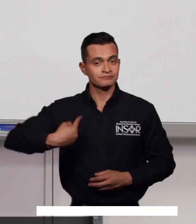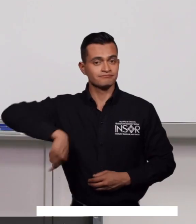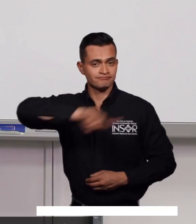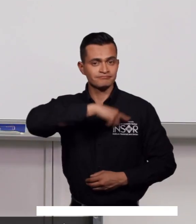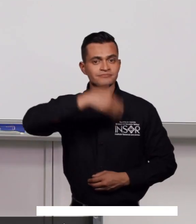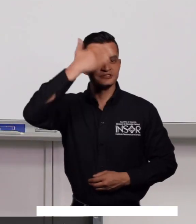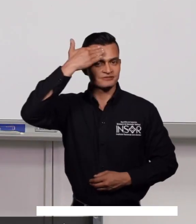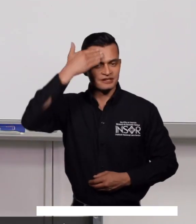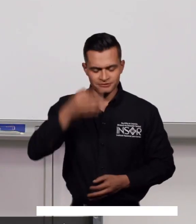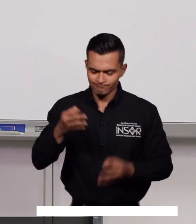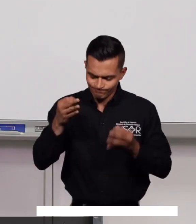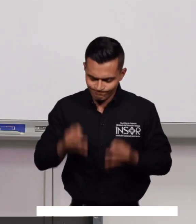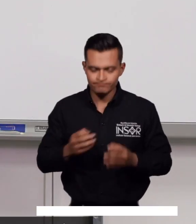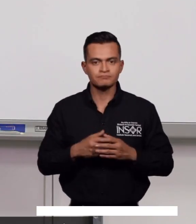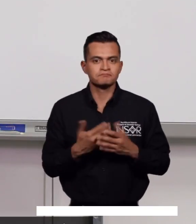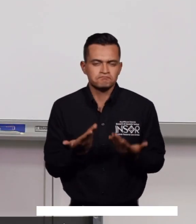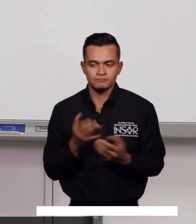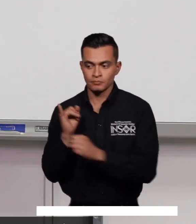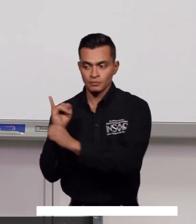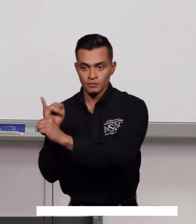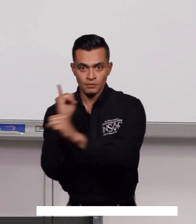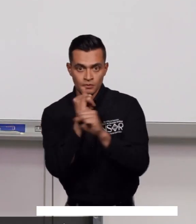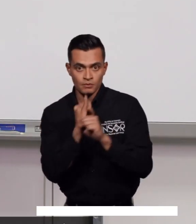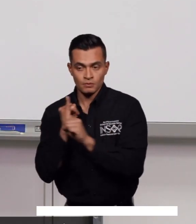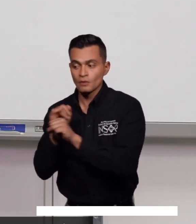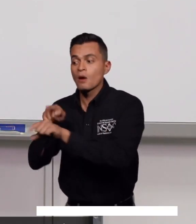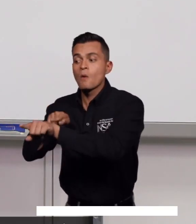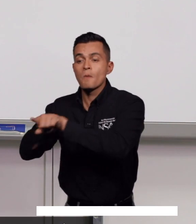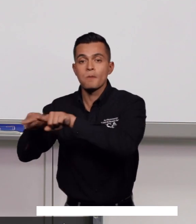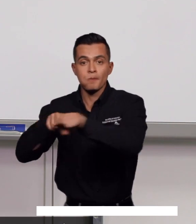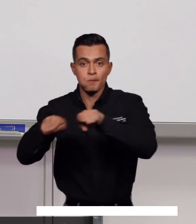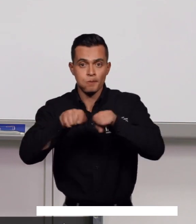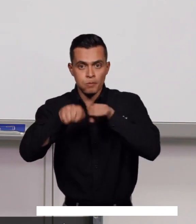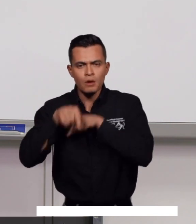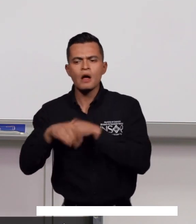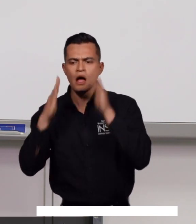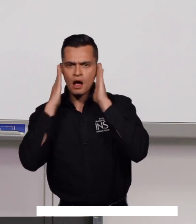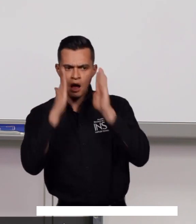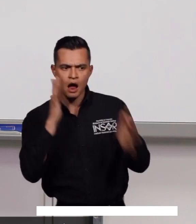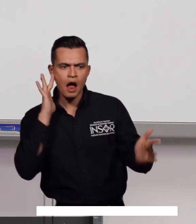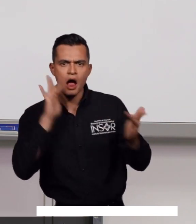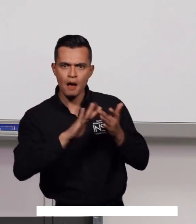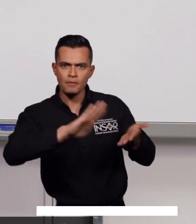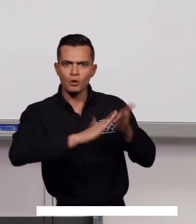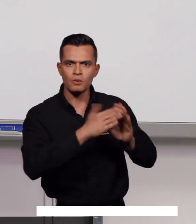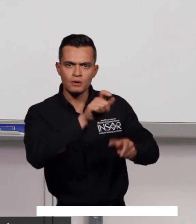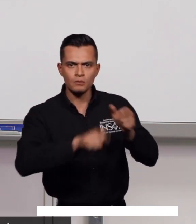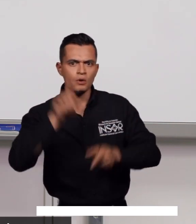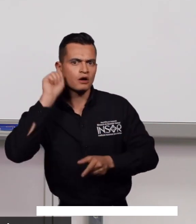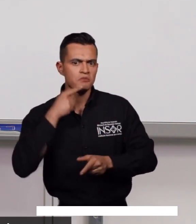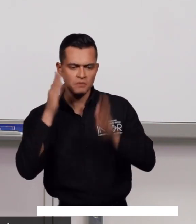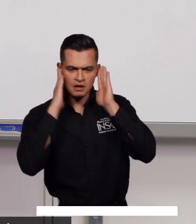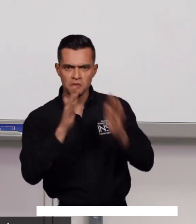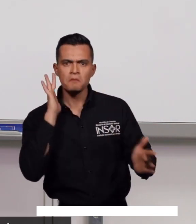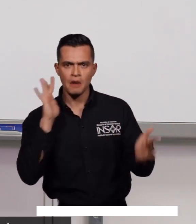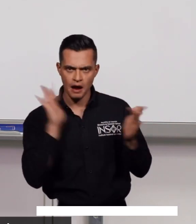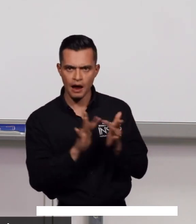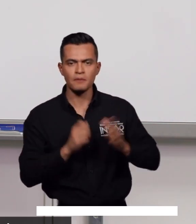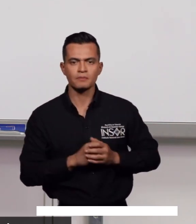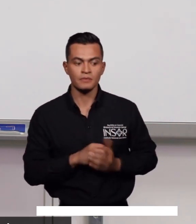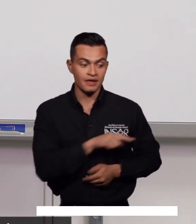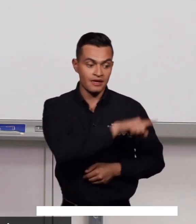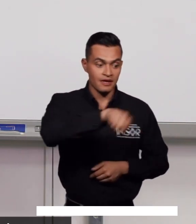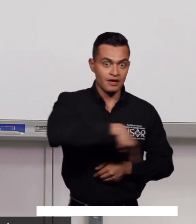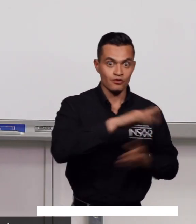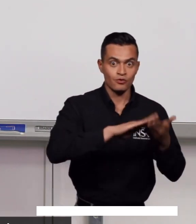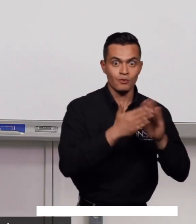Estamos convencidos que con instituciones que presten una atención pertinente a las personas sordas, que con personas